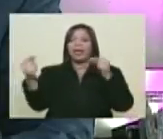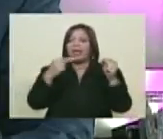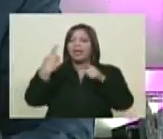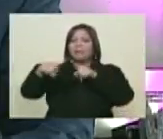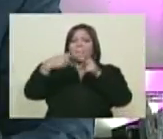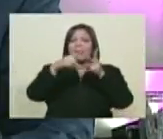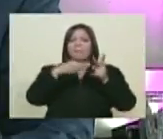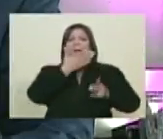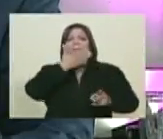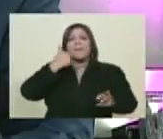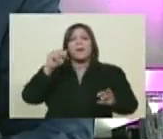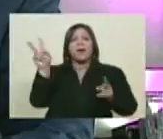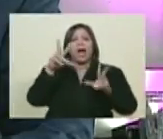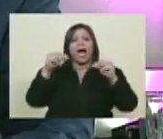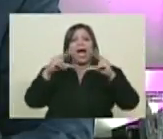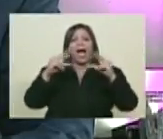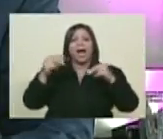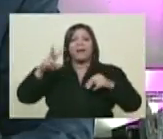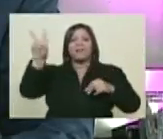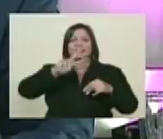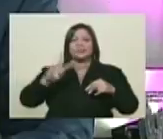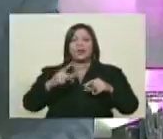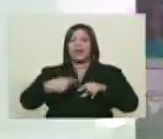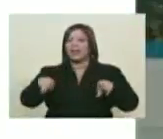infinitamente mejor que muchos tertulianos de por aquí.